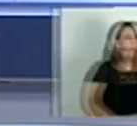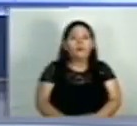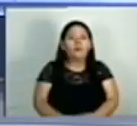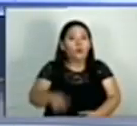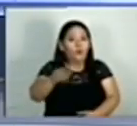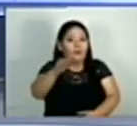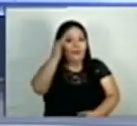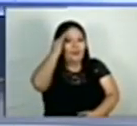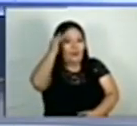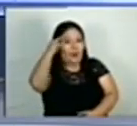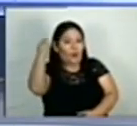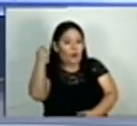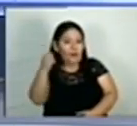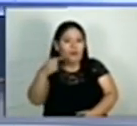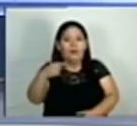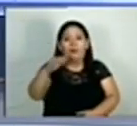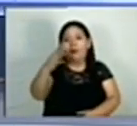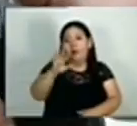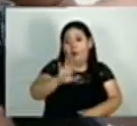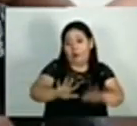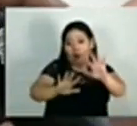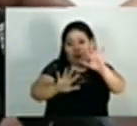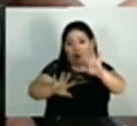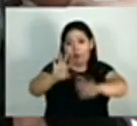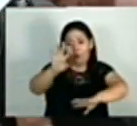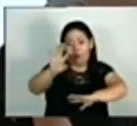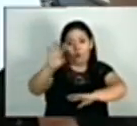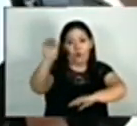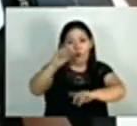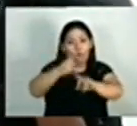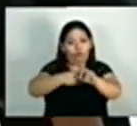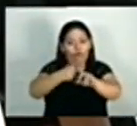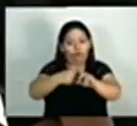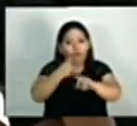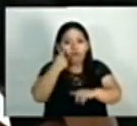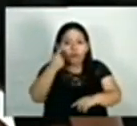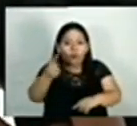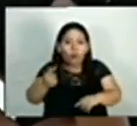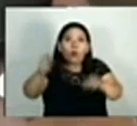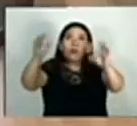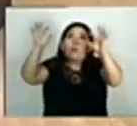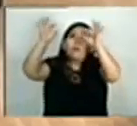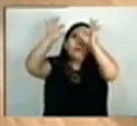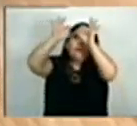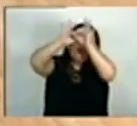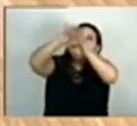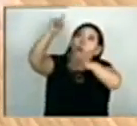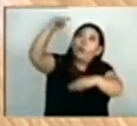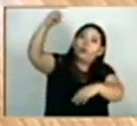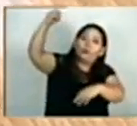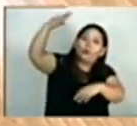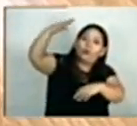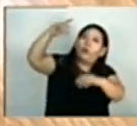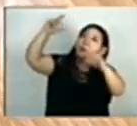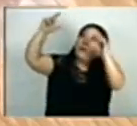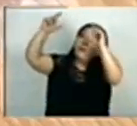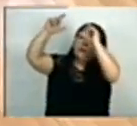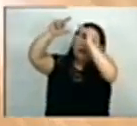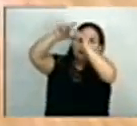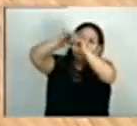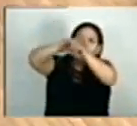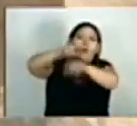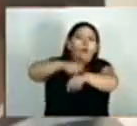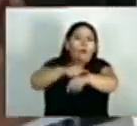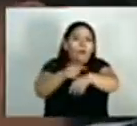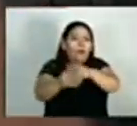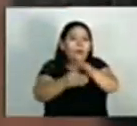Recuerde que este sábado 14 de octubre se va a poder observar un eclipse anular solar en el cielo salvadoreño. Iniciará